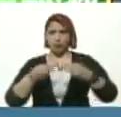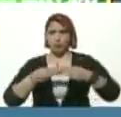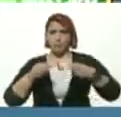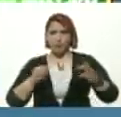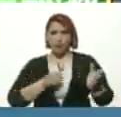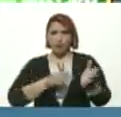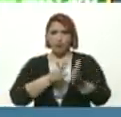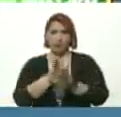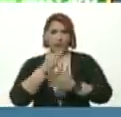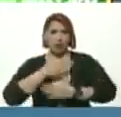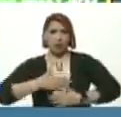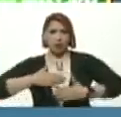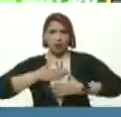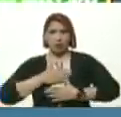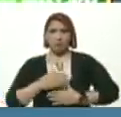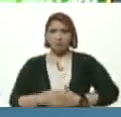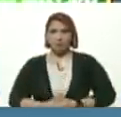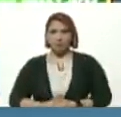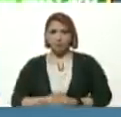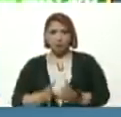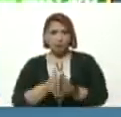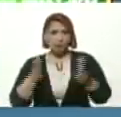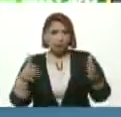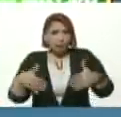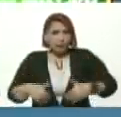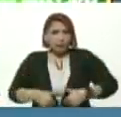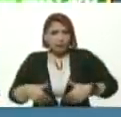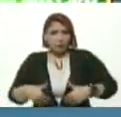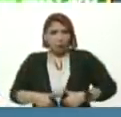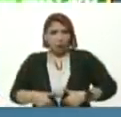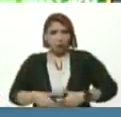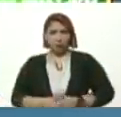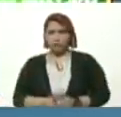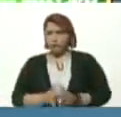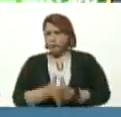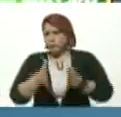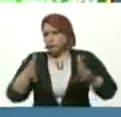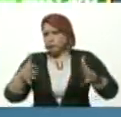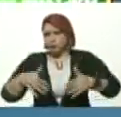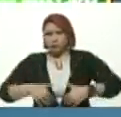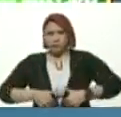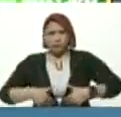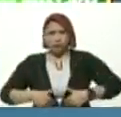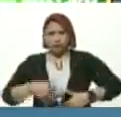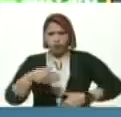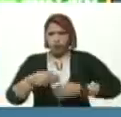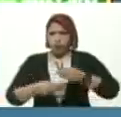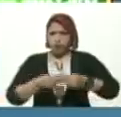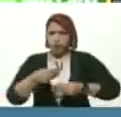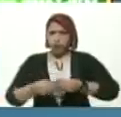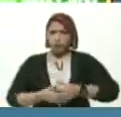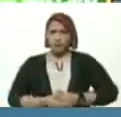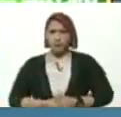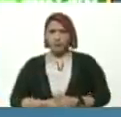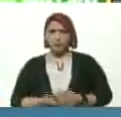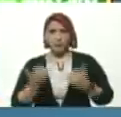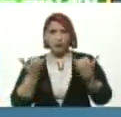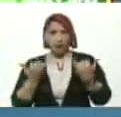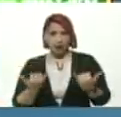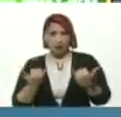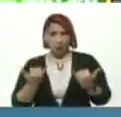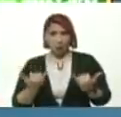Gratuita Y de calidad Un gran esfuerzo Inmenso esfuerzo Que se ha hecho Y ahora Y Hay que